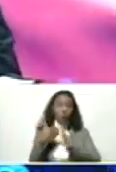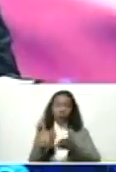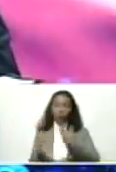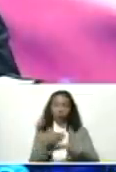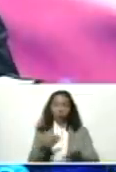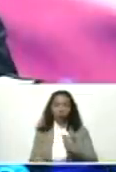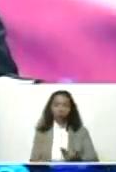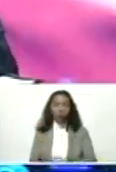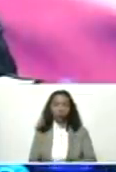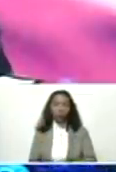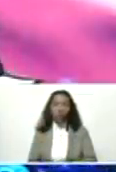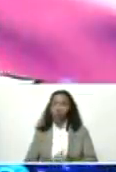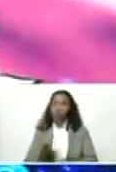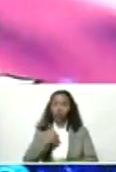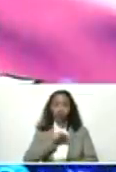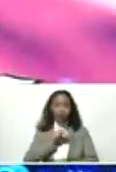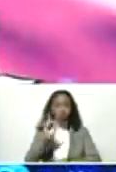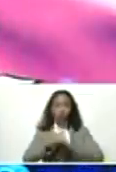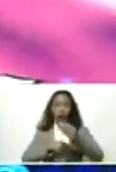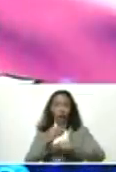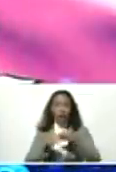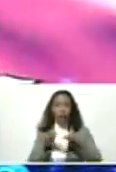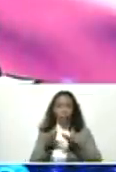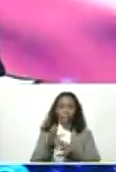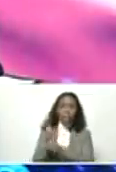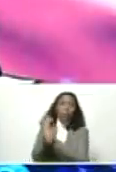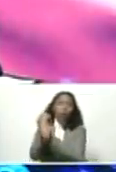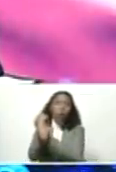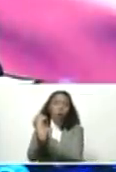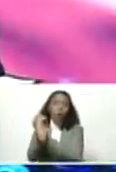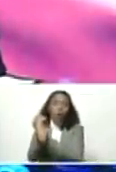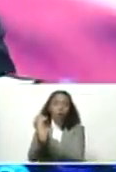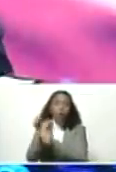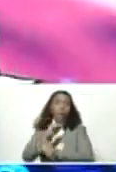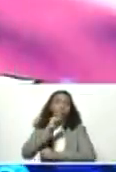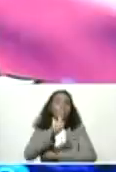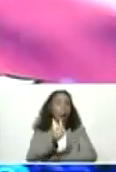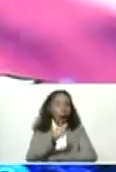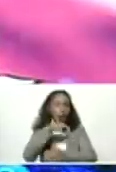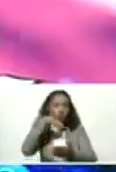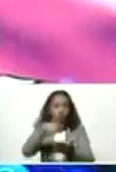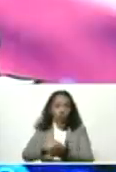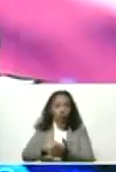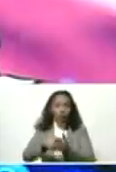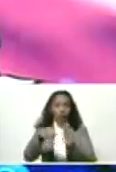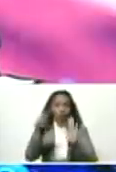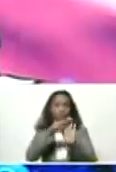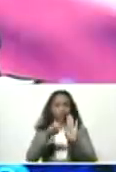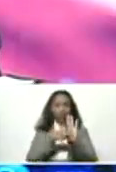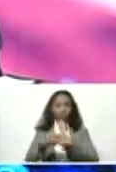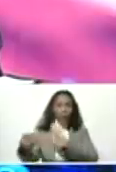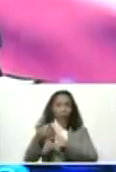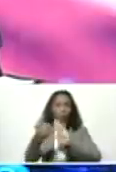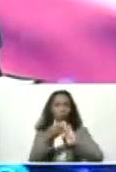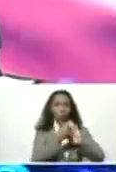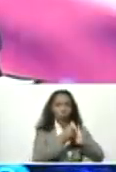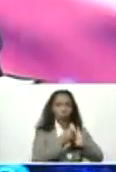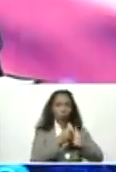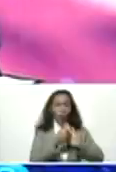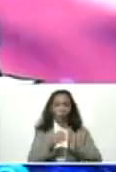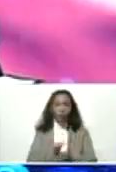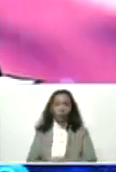No depender de las mal llamadas medidas coercitivas